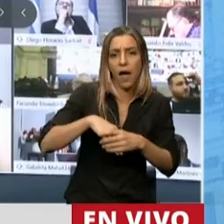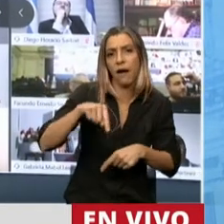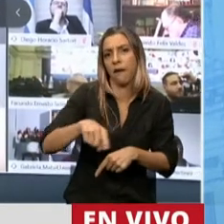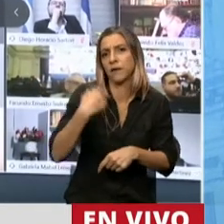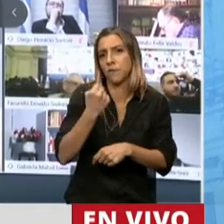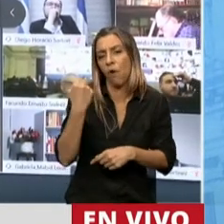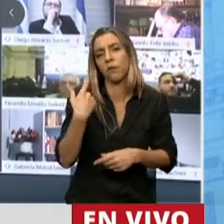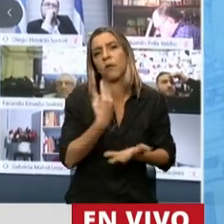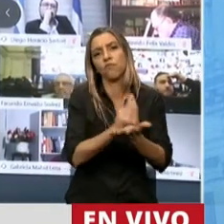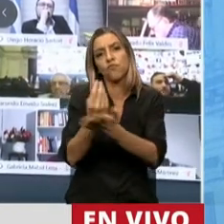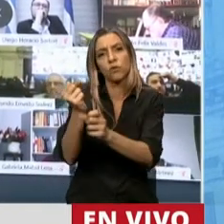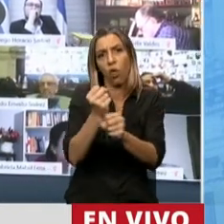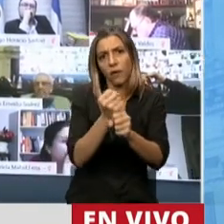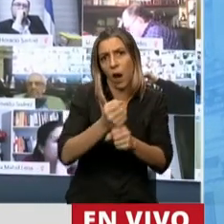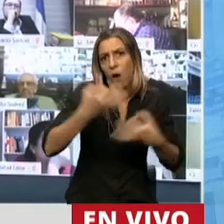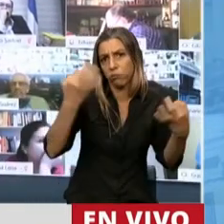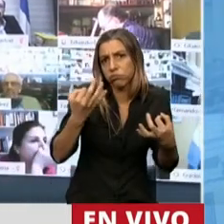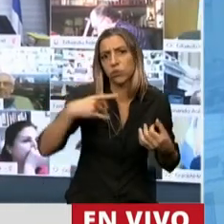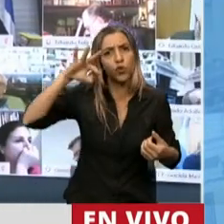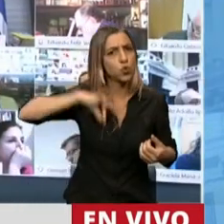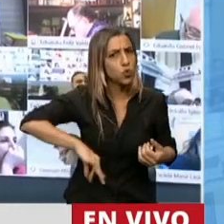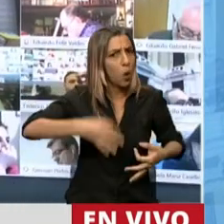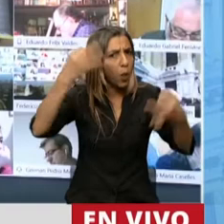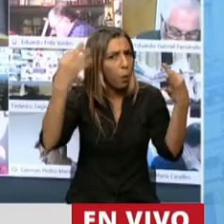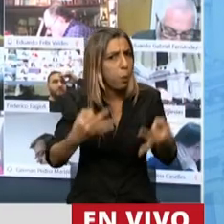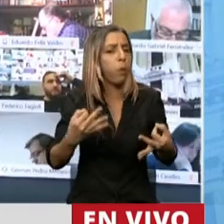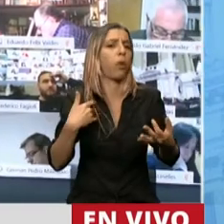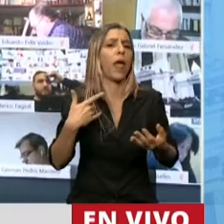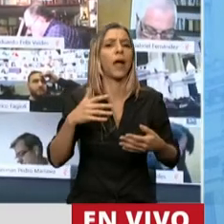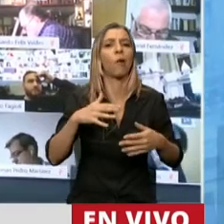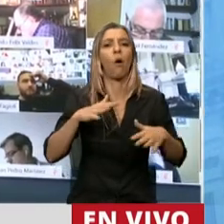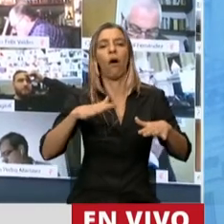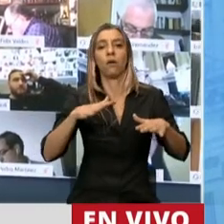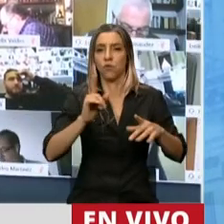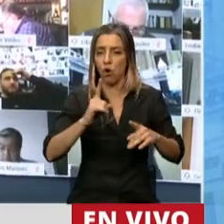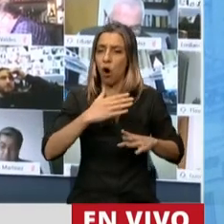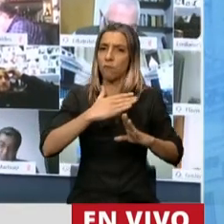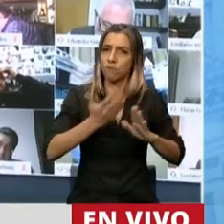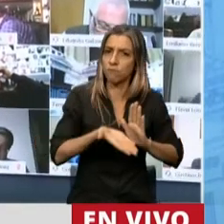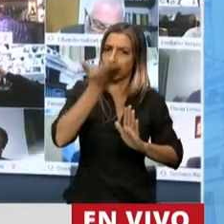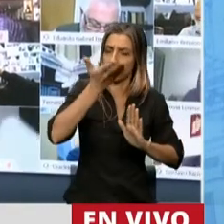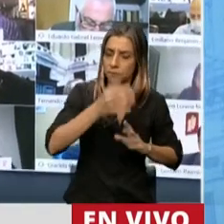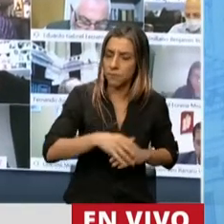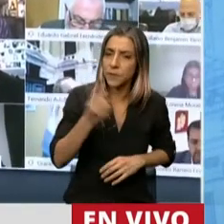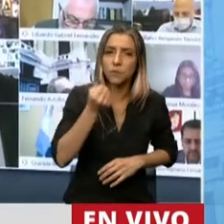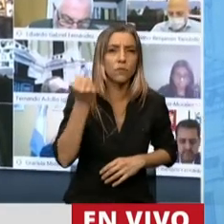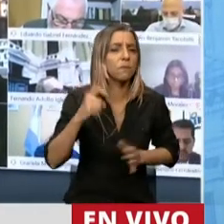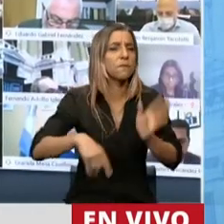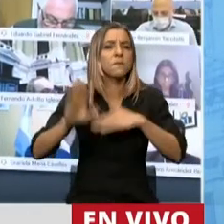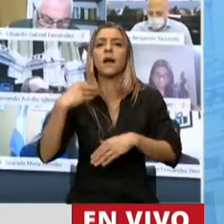calificados y con sueldos iniciales por encima de la media. Para la Ciudad Autónoma de Buenos Aires